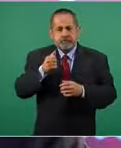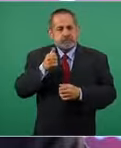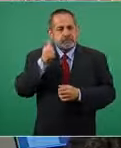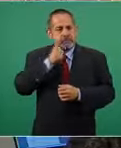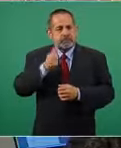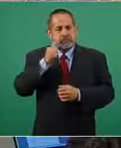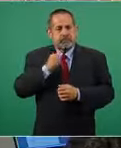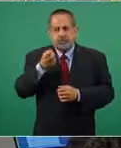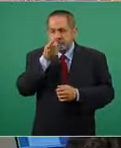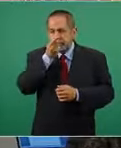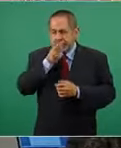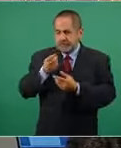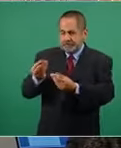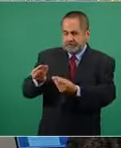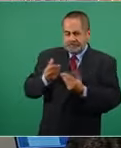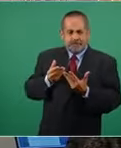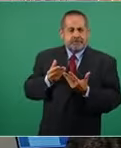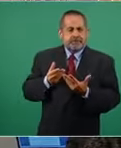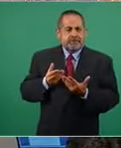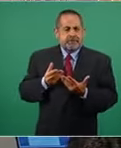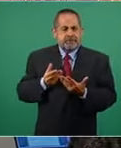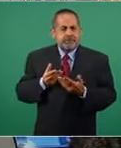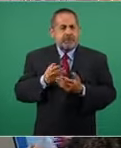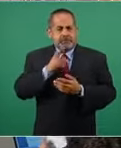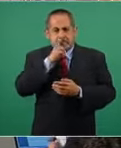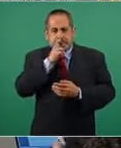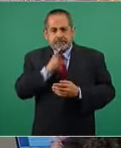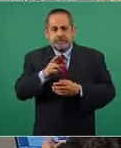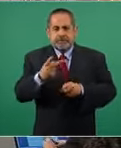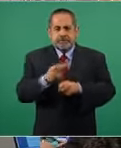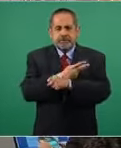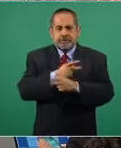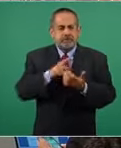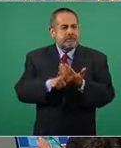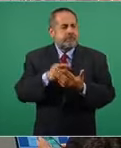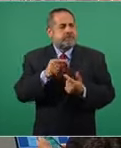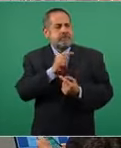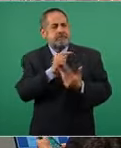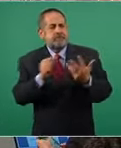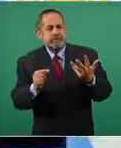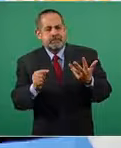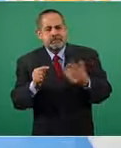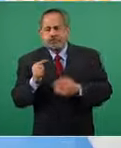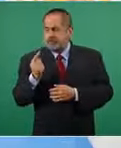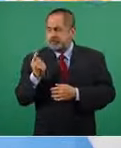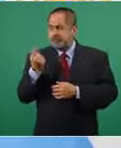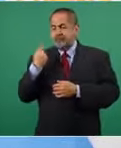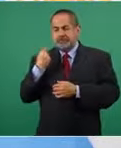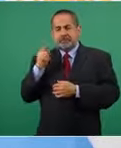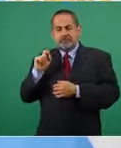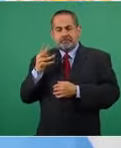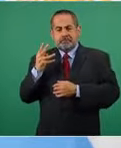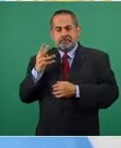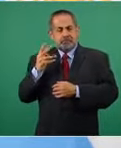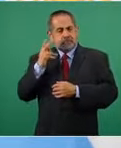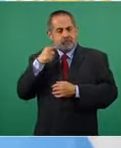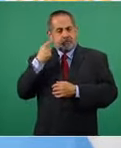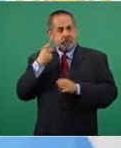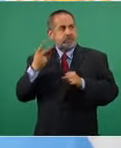el reporte, el parte de lo que sucede en las últimas 24 horas en el país,